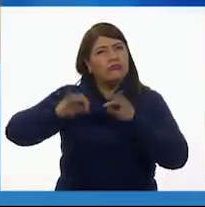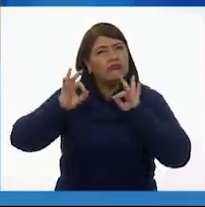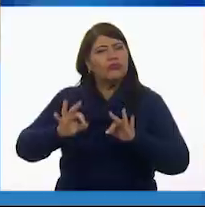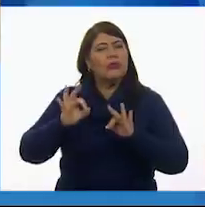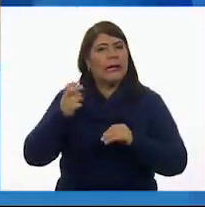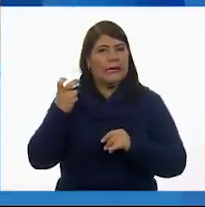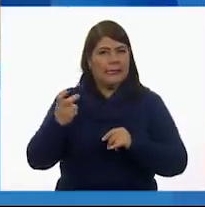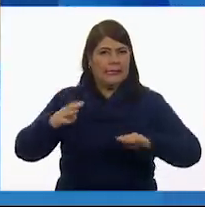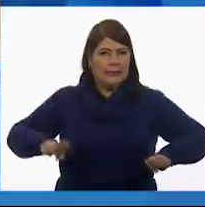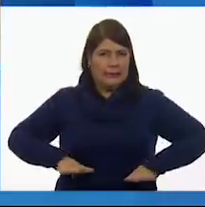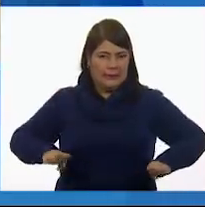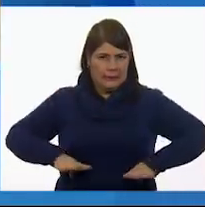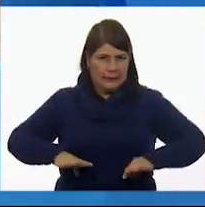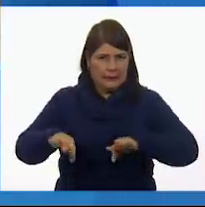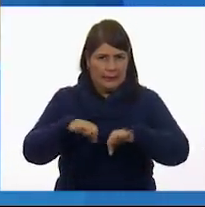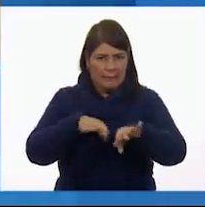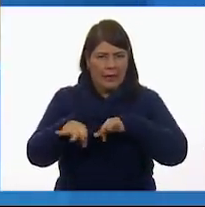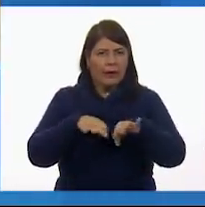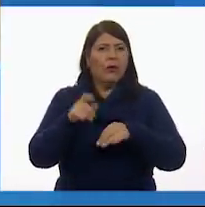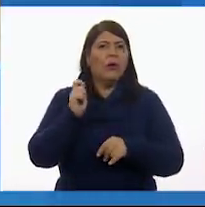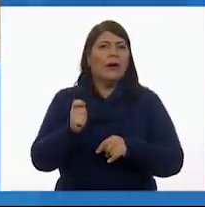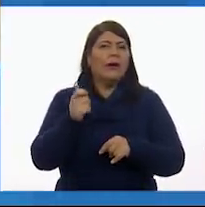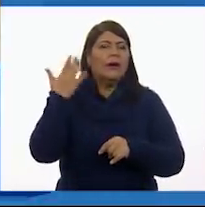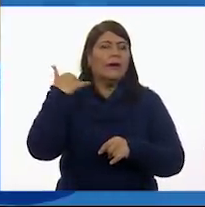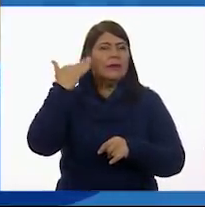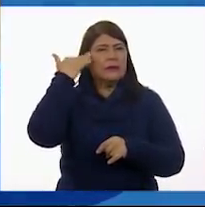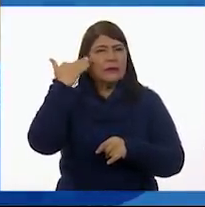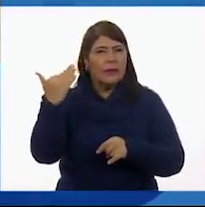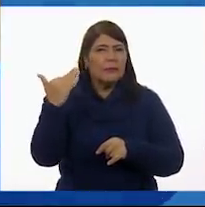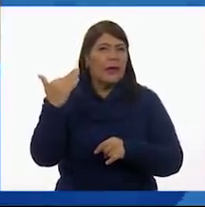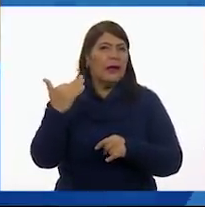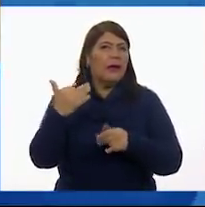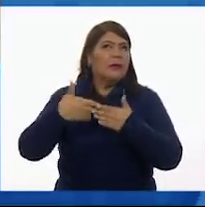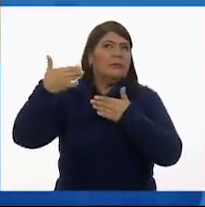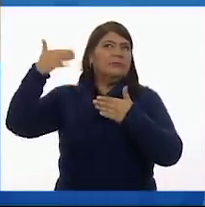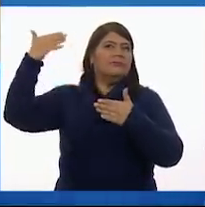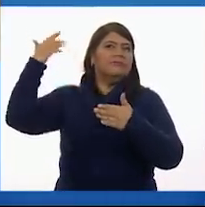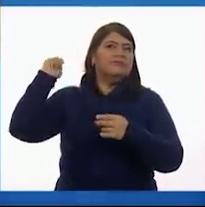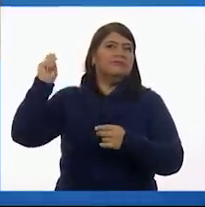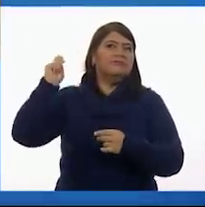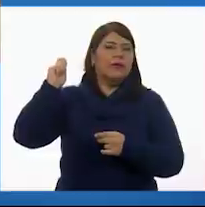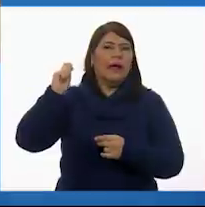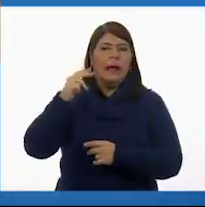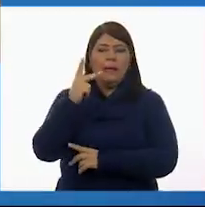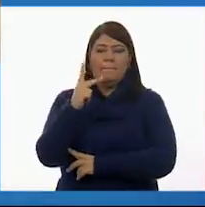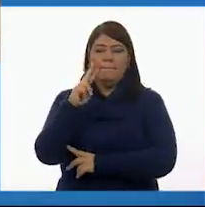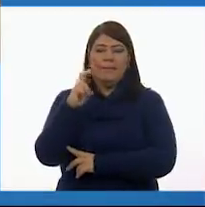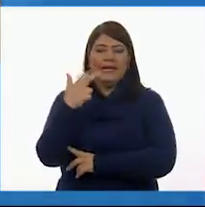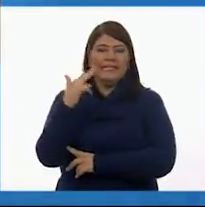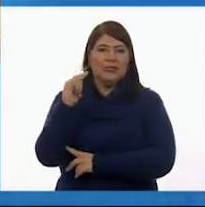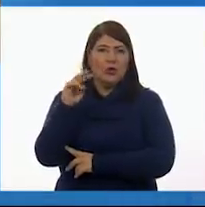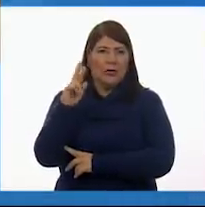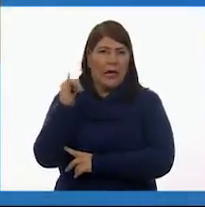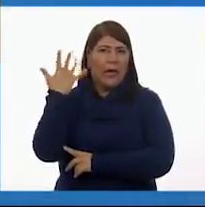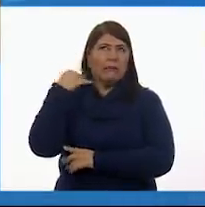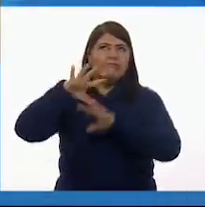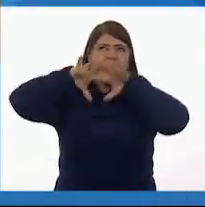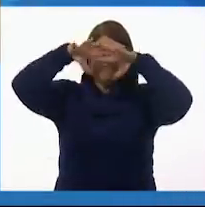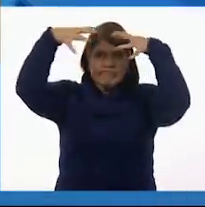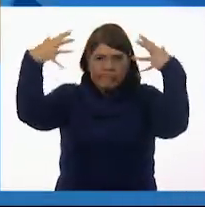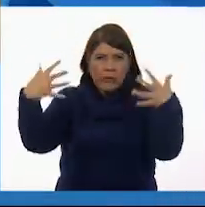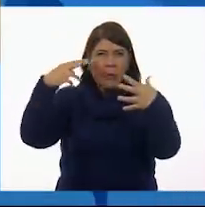stencil datan desde los tiempos prehistóricos. En las cuevas, en las pinturas rupestres,